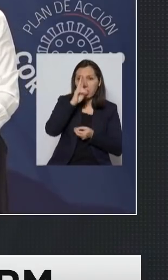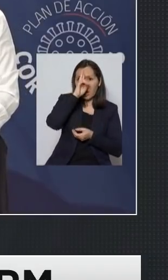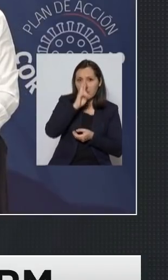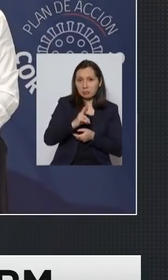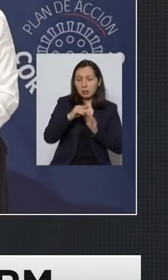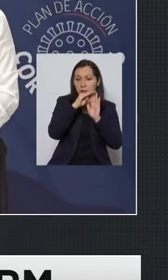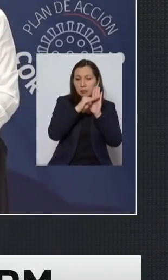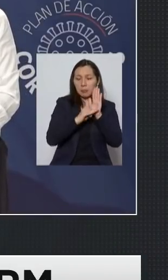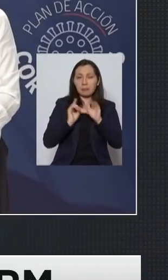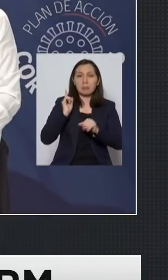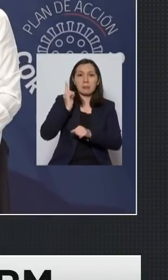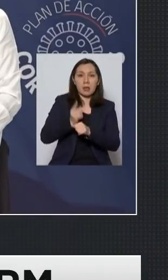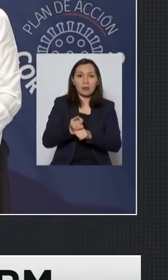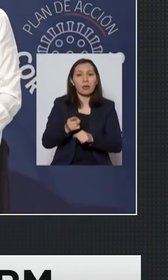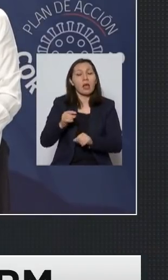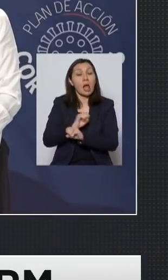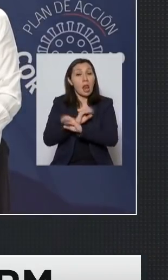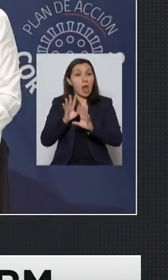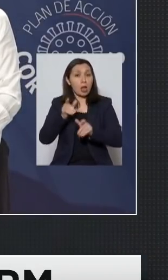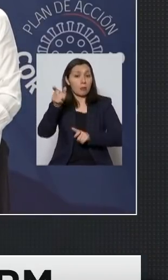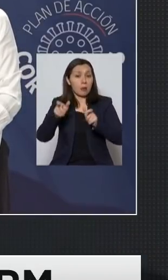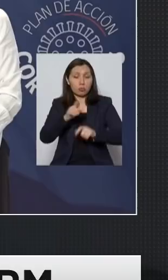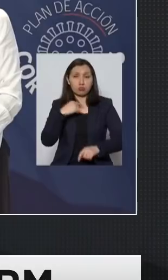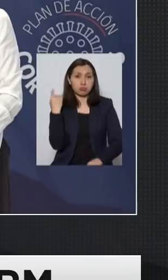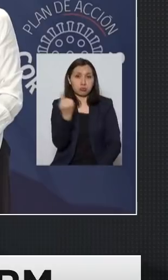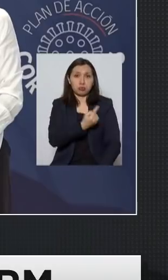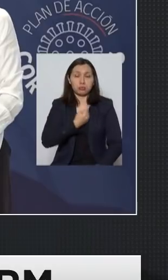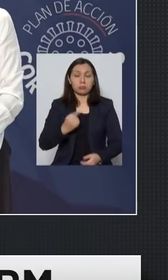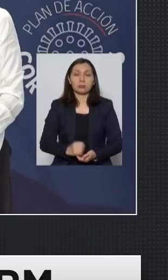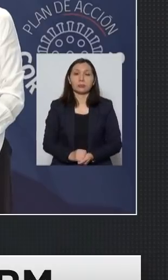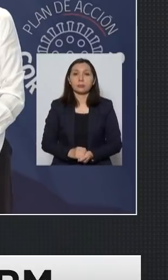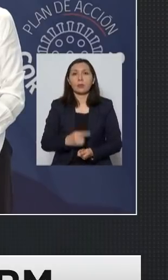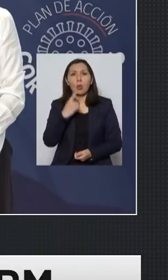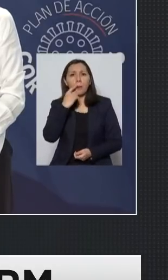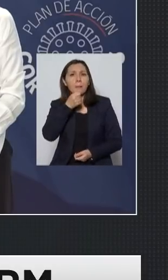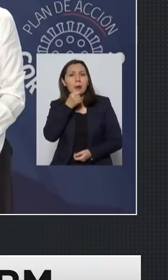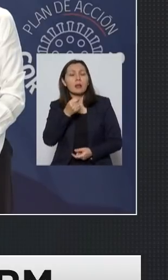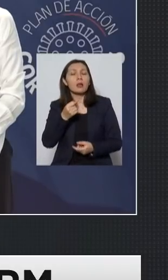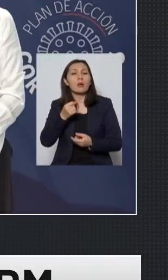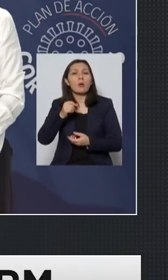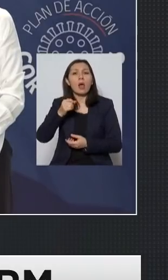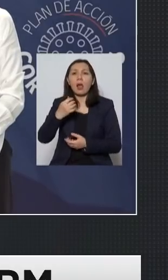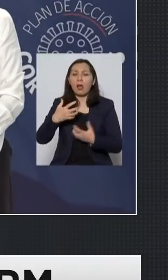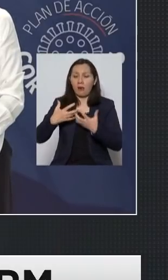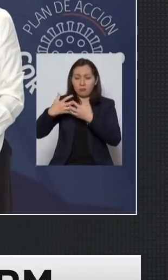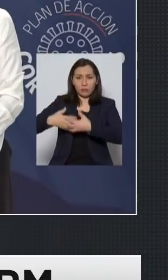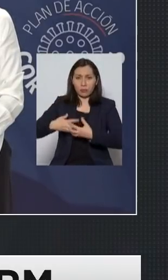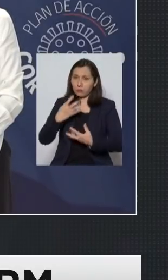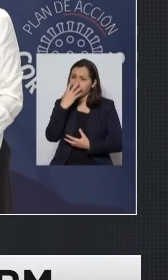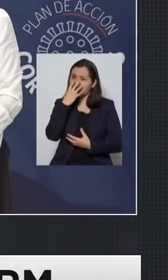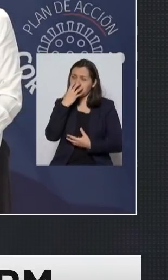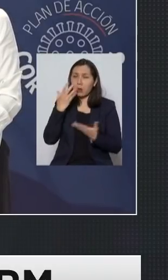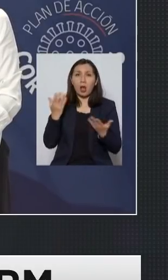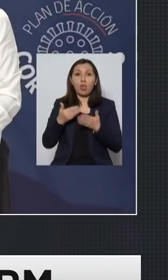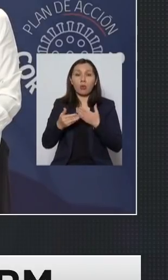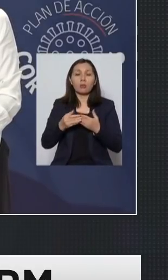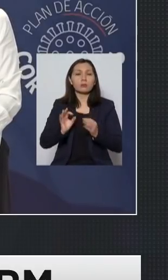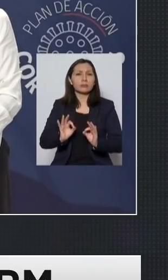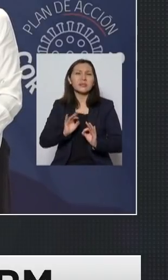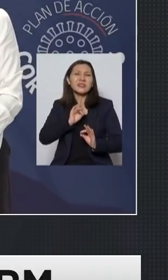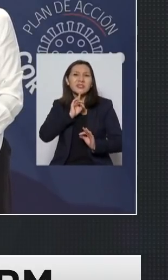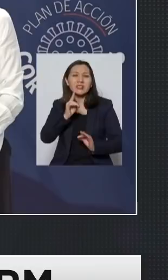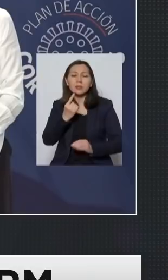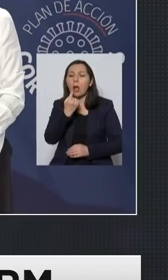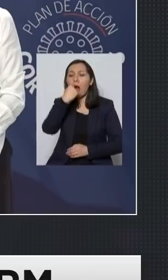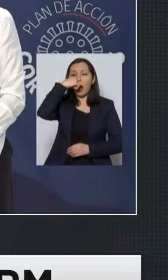decretadas y que son claras para todo el mundo Ministro y respecto a los ventiladores que van a llegar los ventiladores son de alto nivel